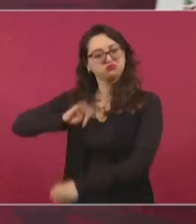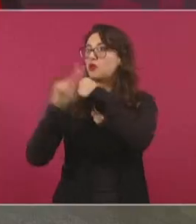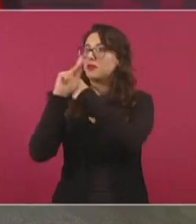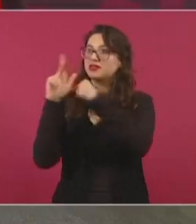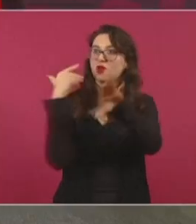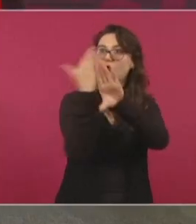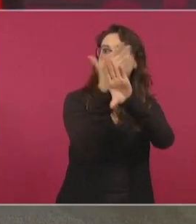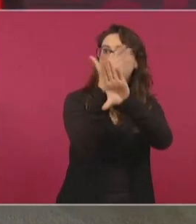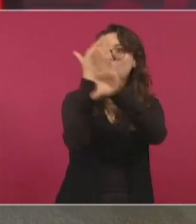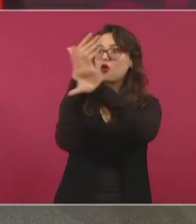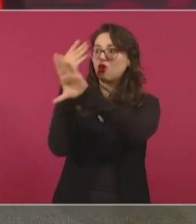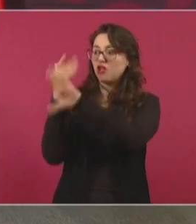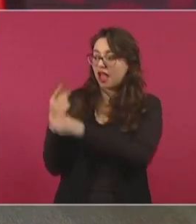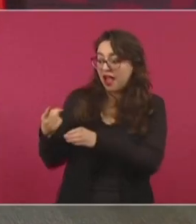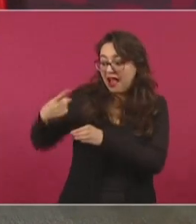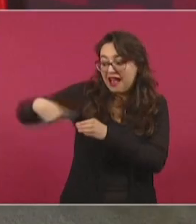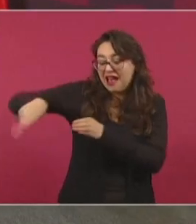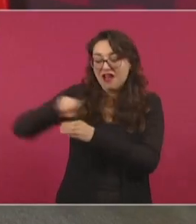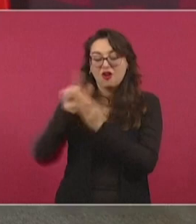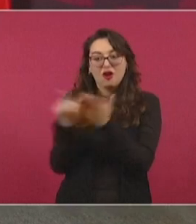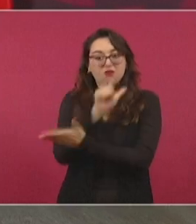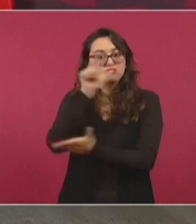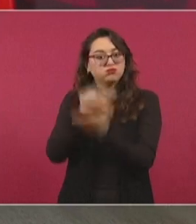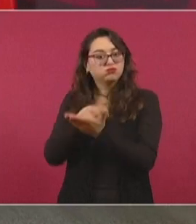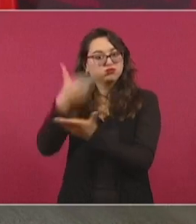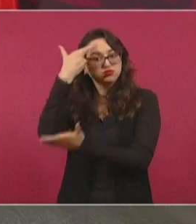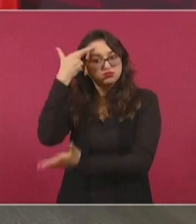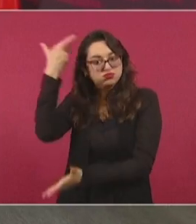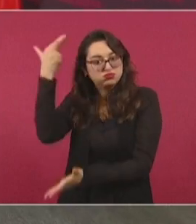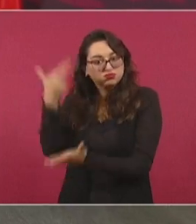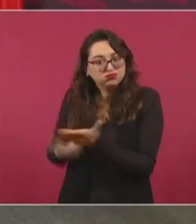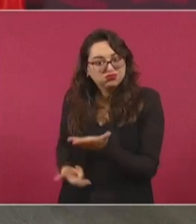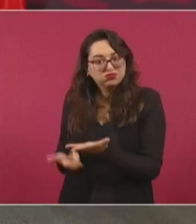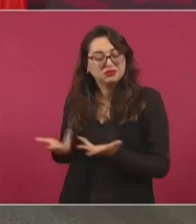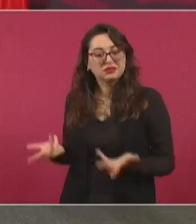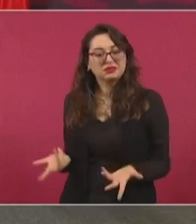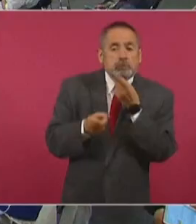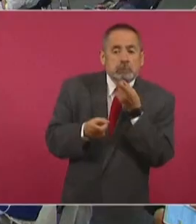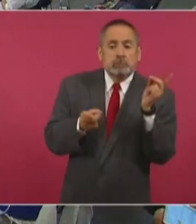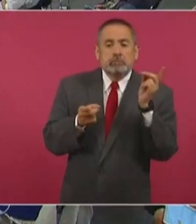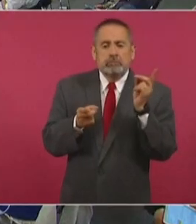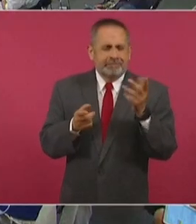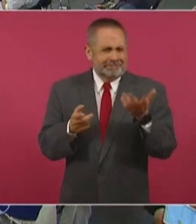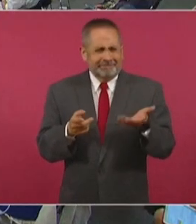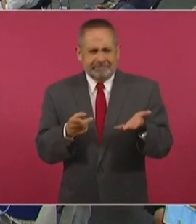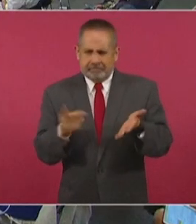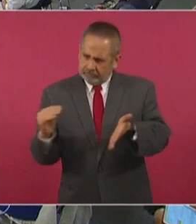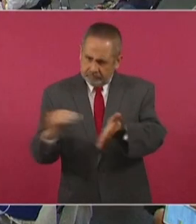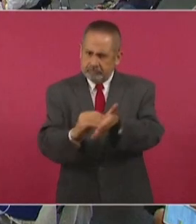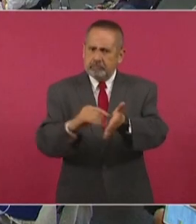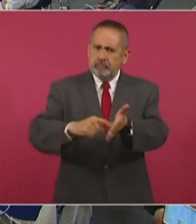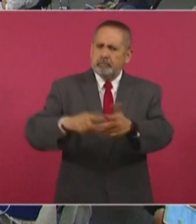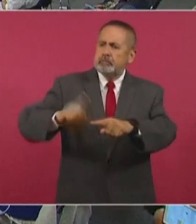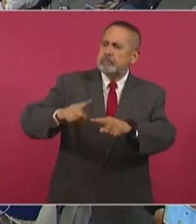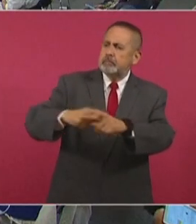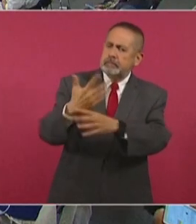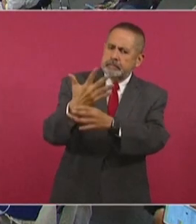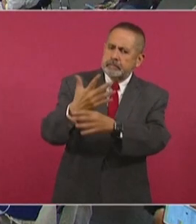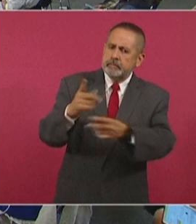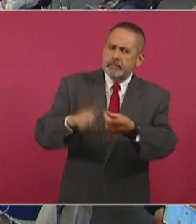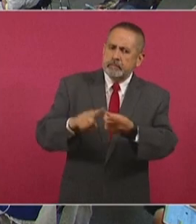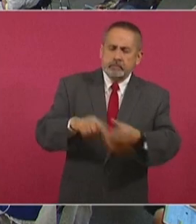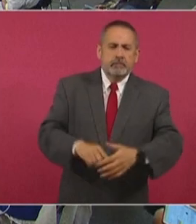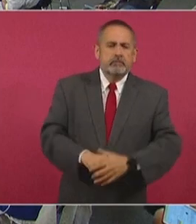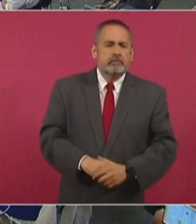octubre pasado, una base de datos del Ejército también fue intervenida por un grupo de piratas informáticos identificado como guacamaya, según